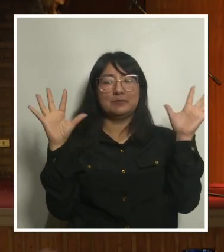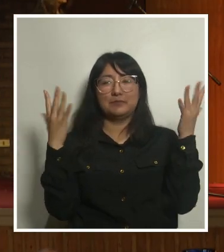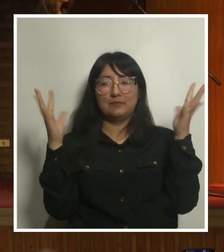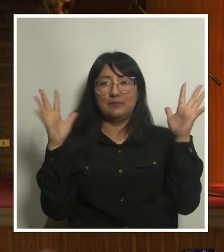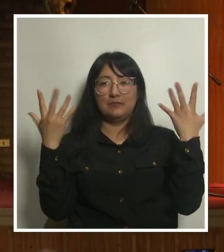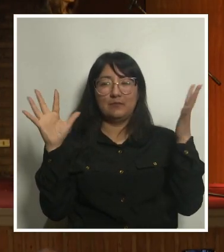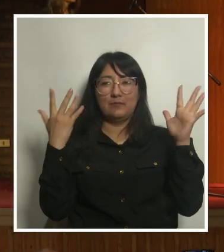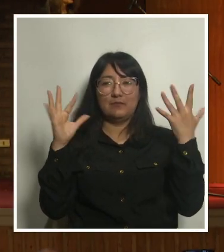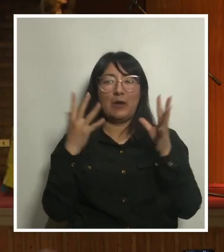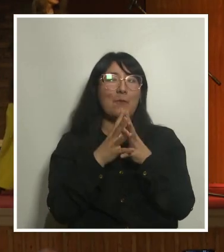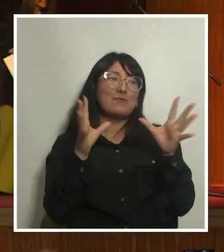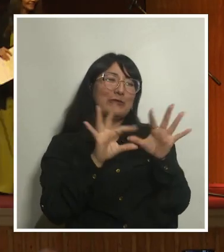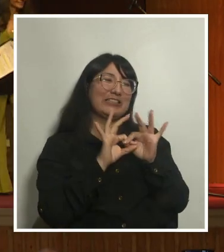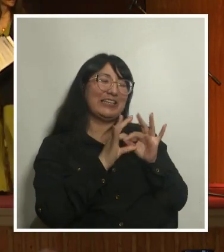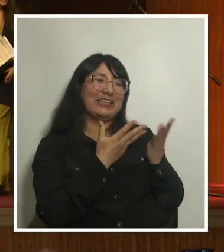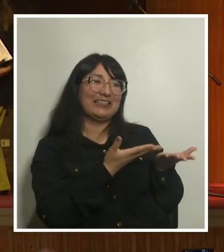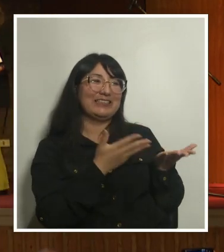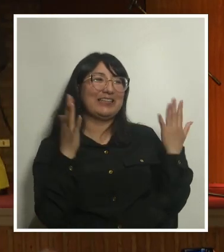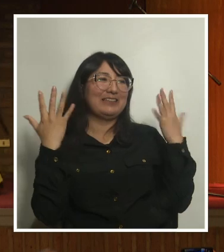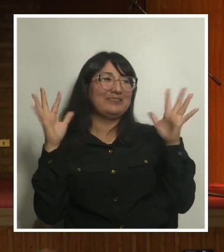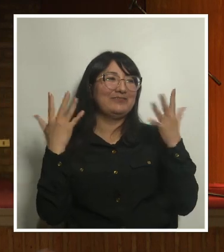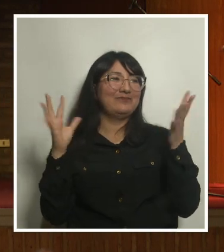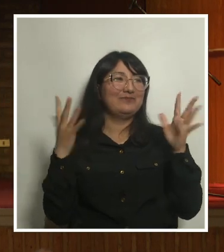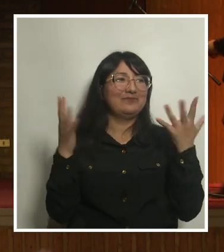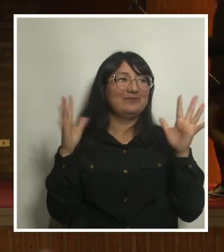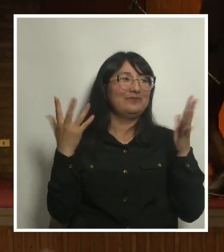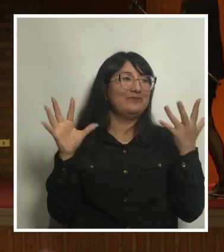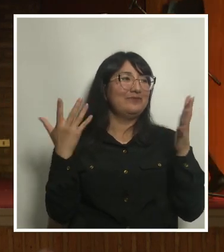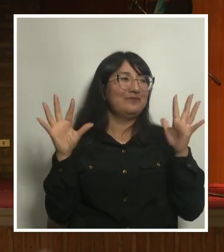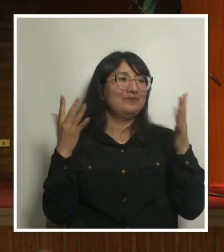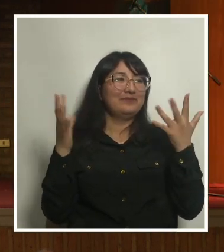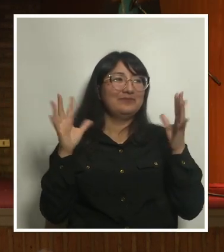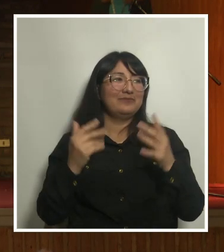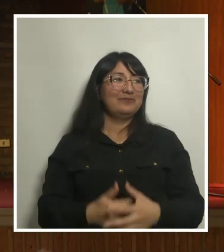Muchas gracias, doctora. Muchas gracias. Adelante.